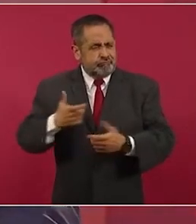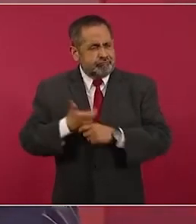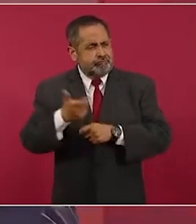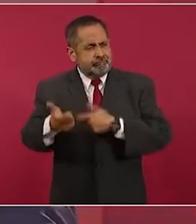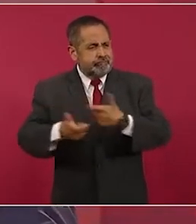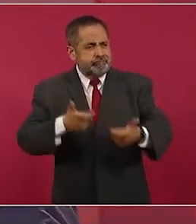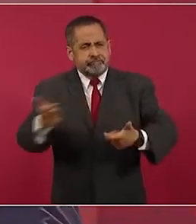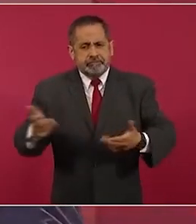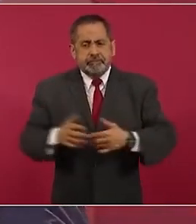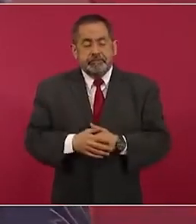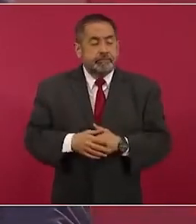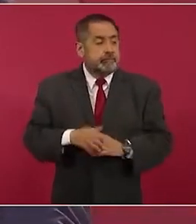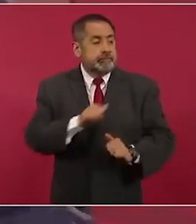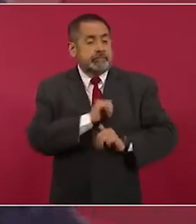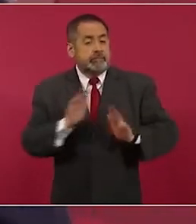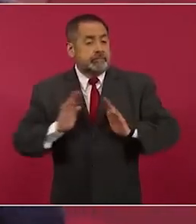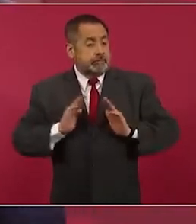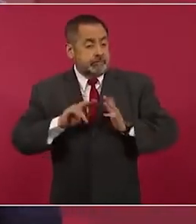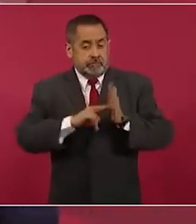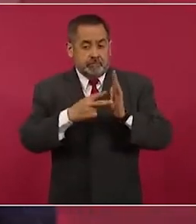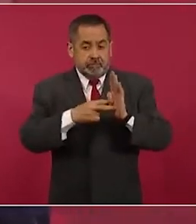los ingenieros militares